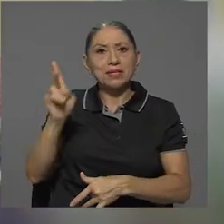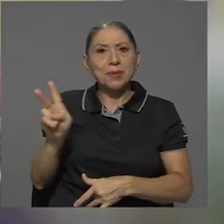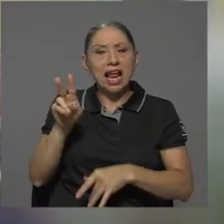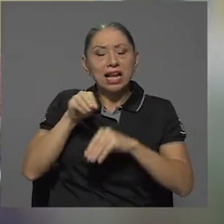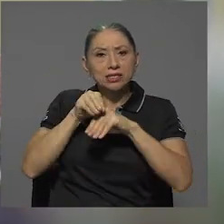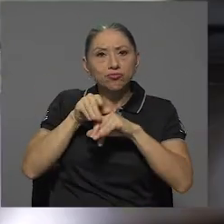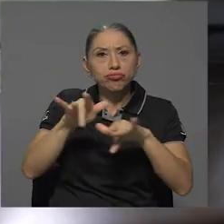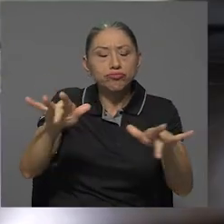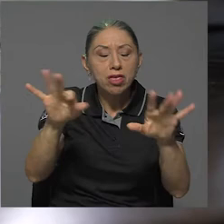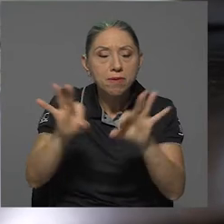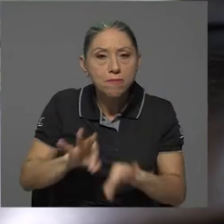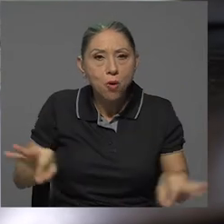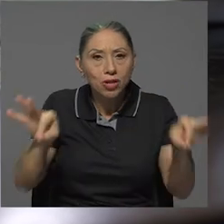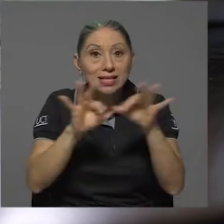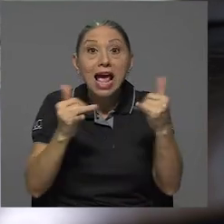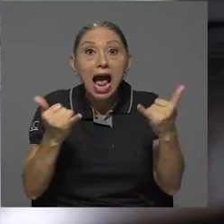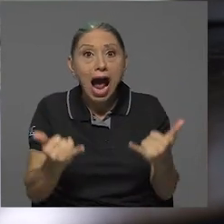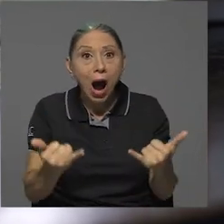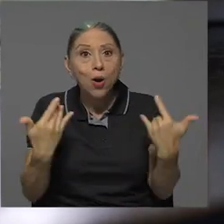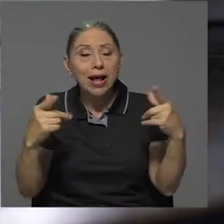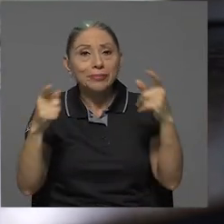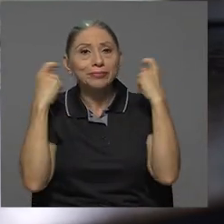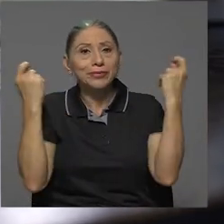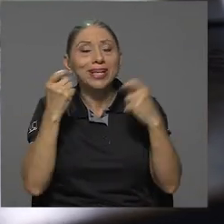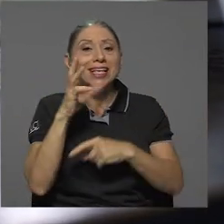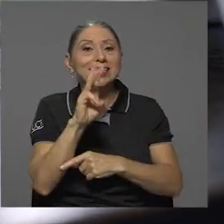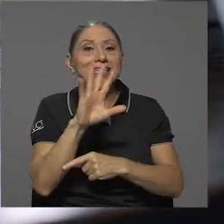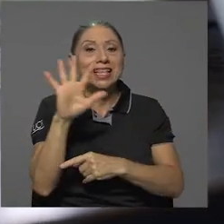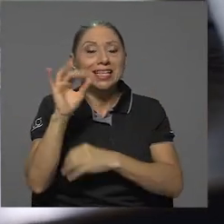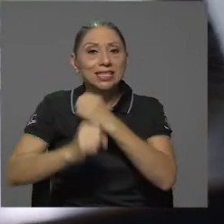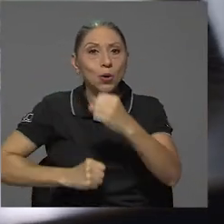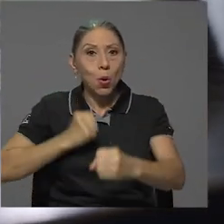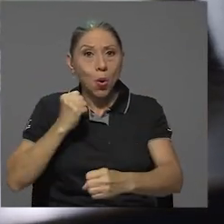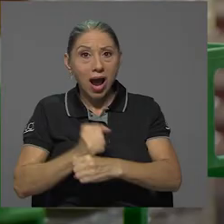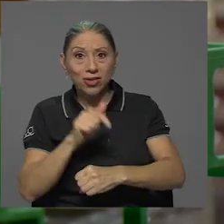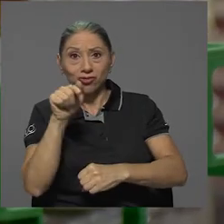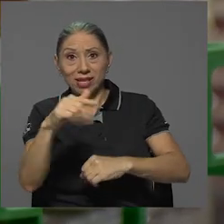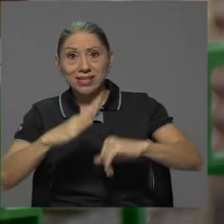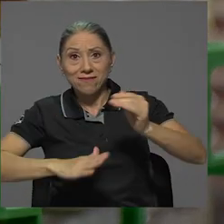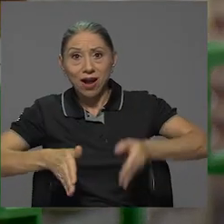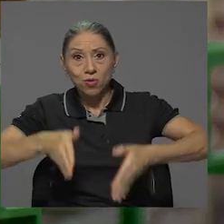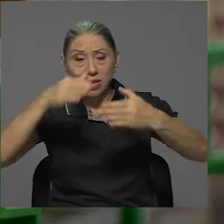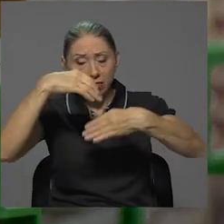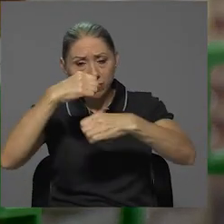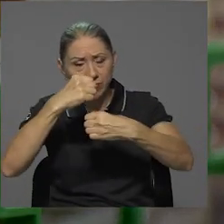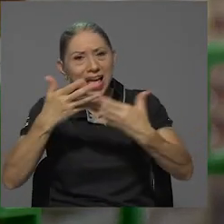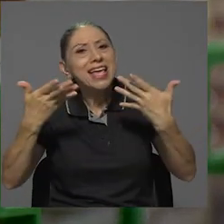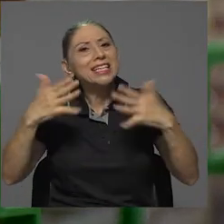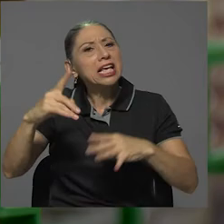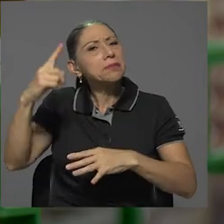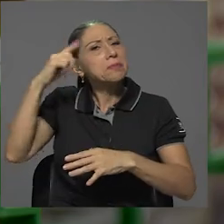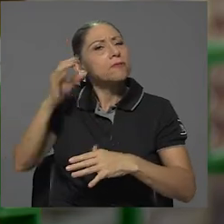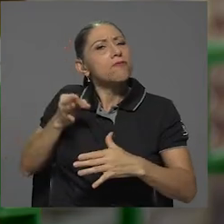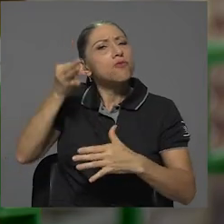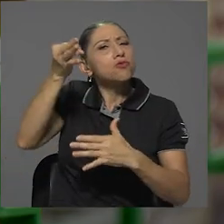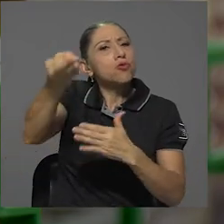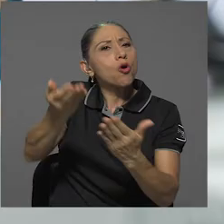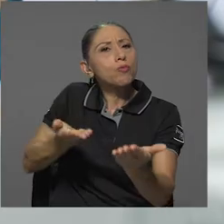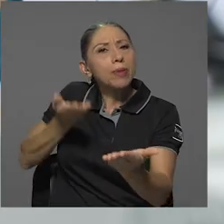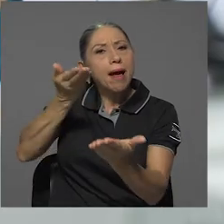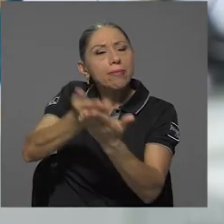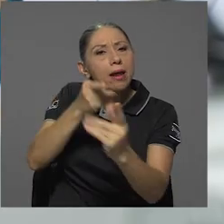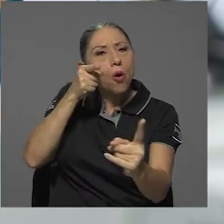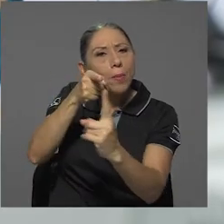importancia. Ahora, en el marco de los 65 años de esta facultad, ya se plantean distintos objetivos para el futuro,